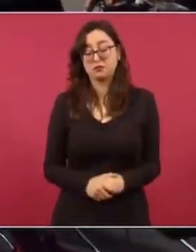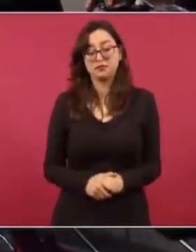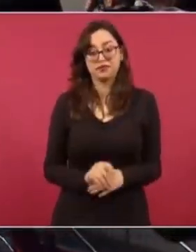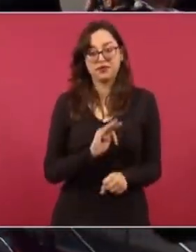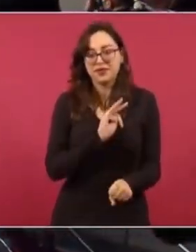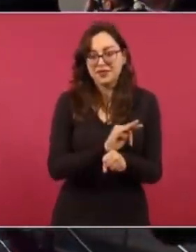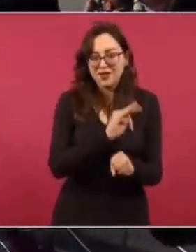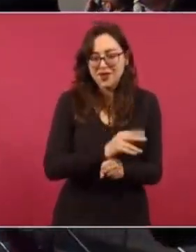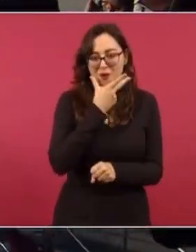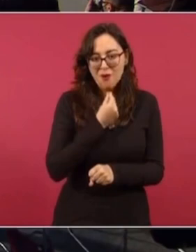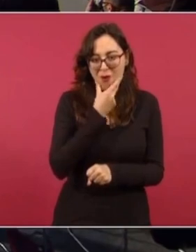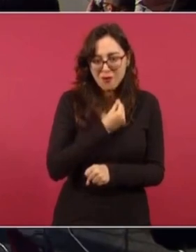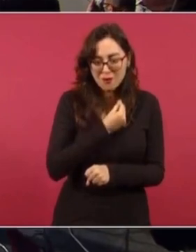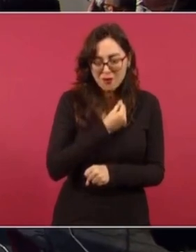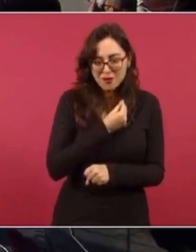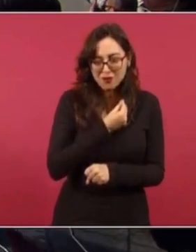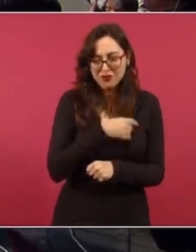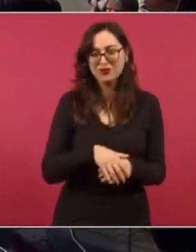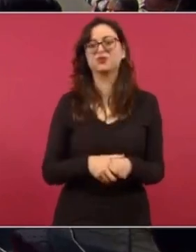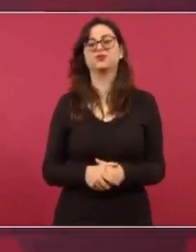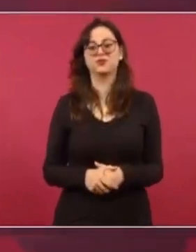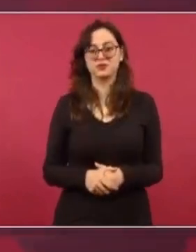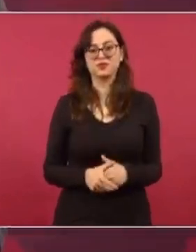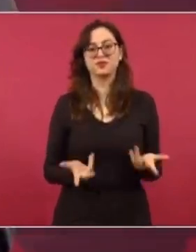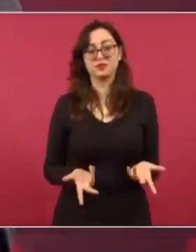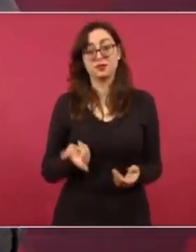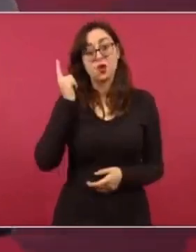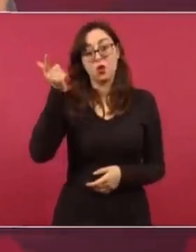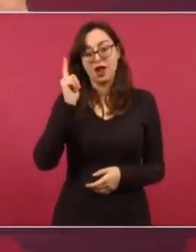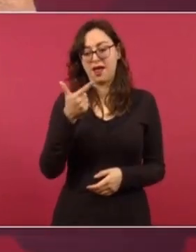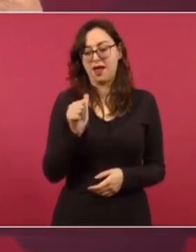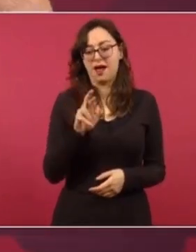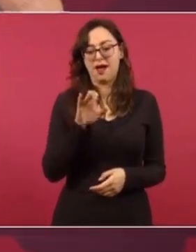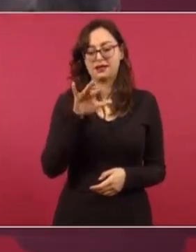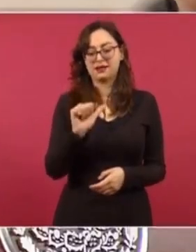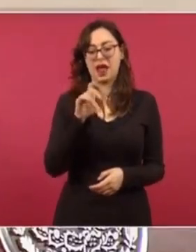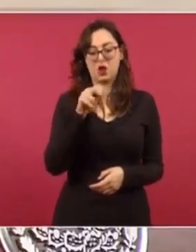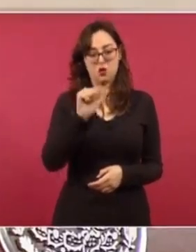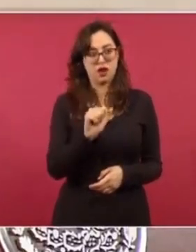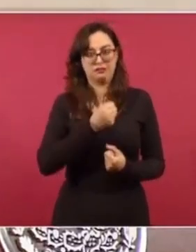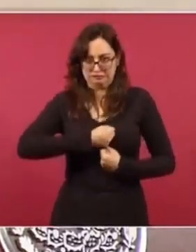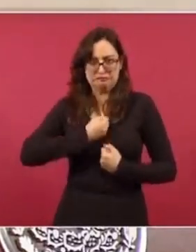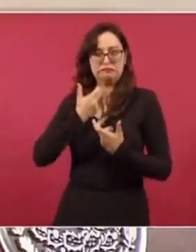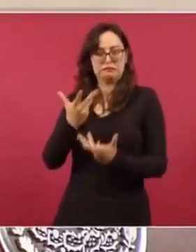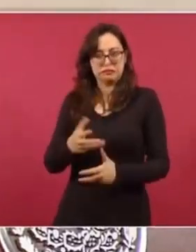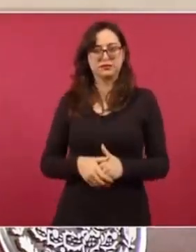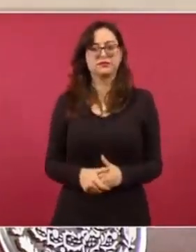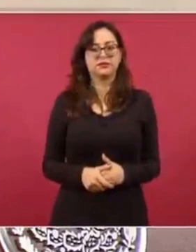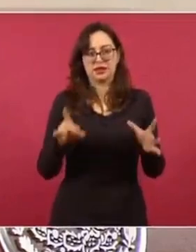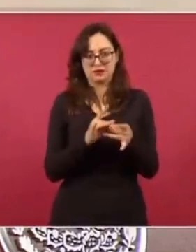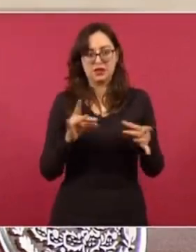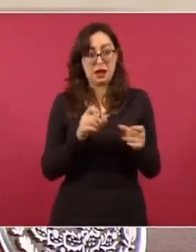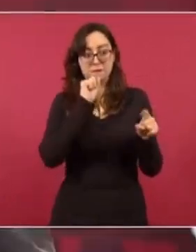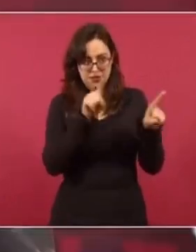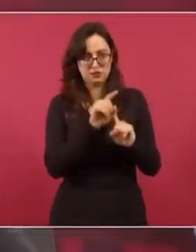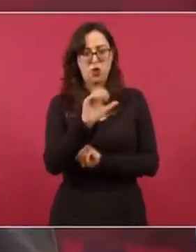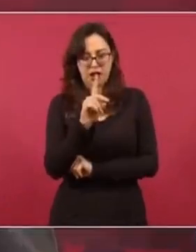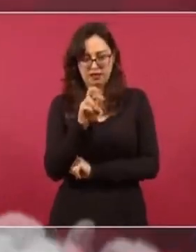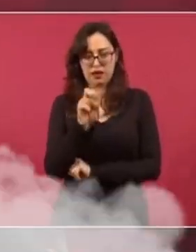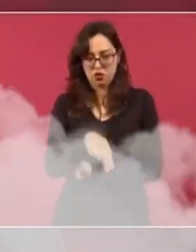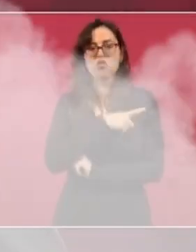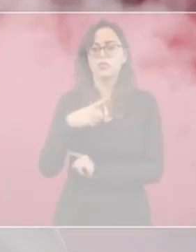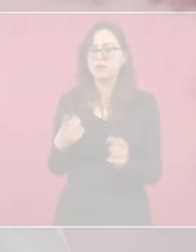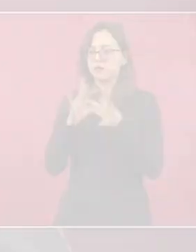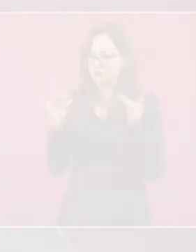ojalá pudiese él ayudar y explicar qué es lo que hacía García Luna en su gobierno,